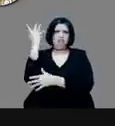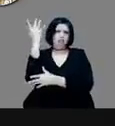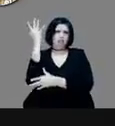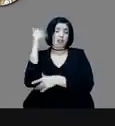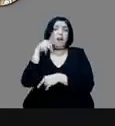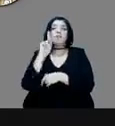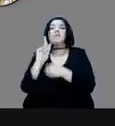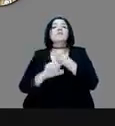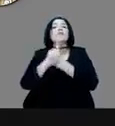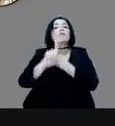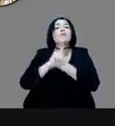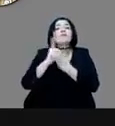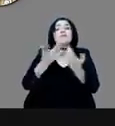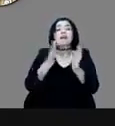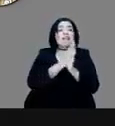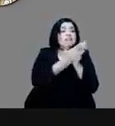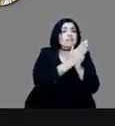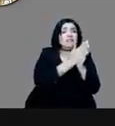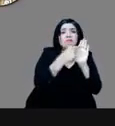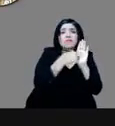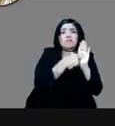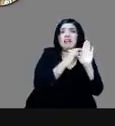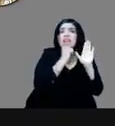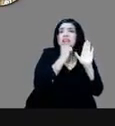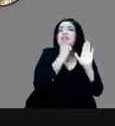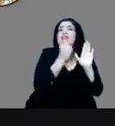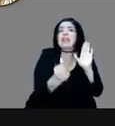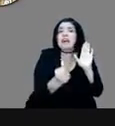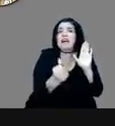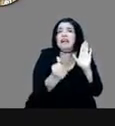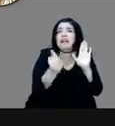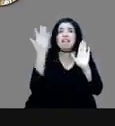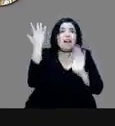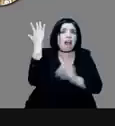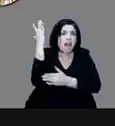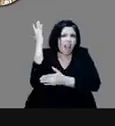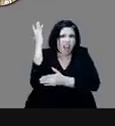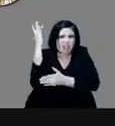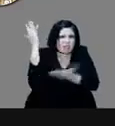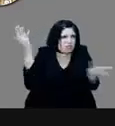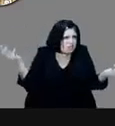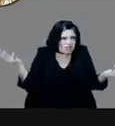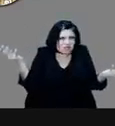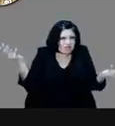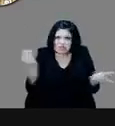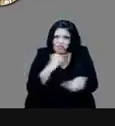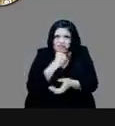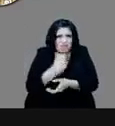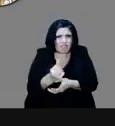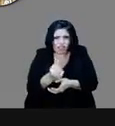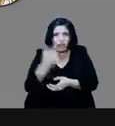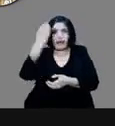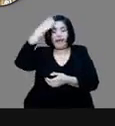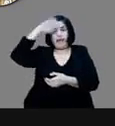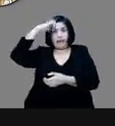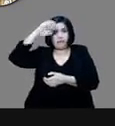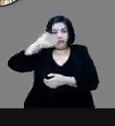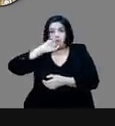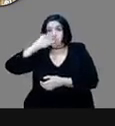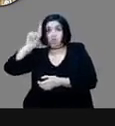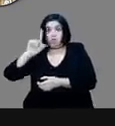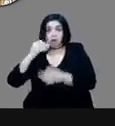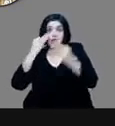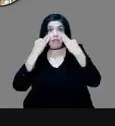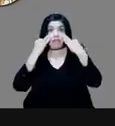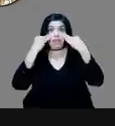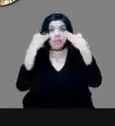de ese árbol. Por lo menos los cronistas que fueron testigos